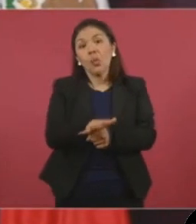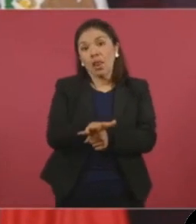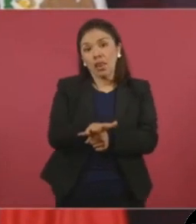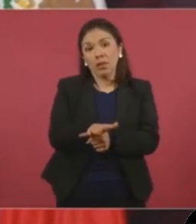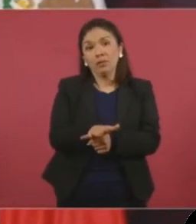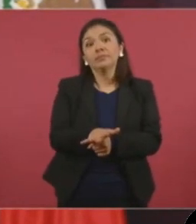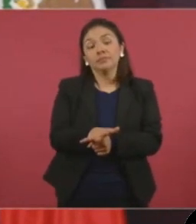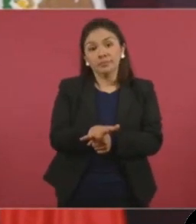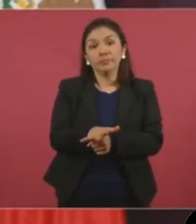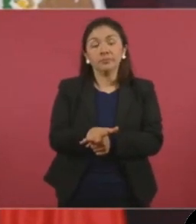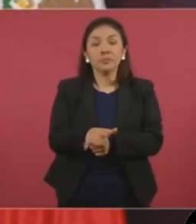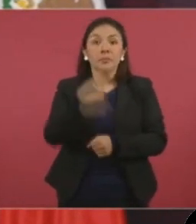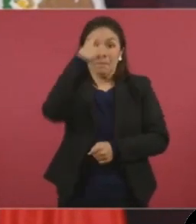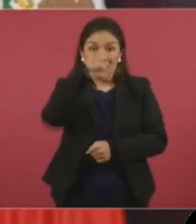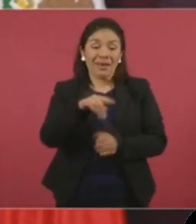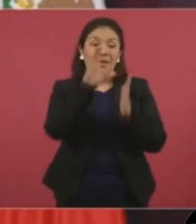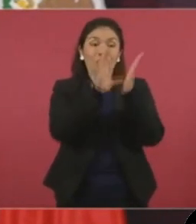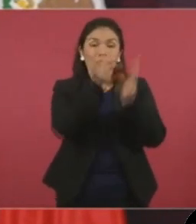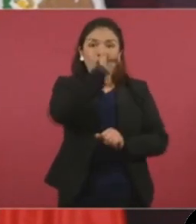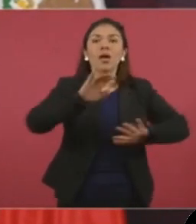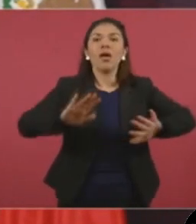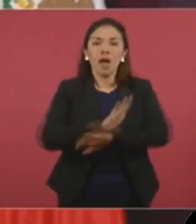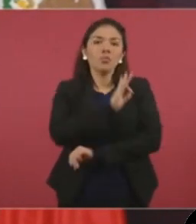para que se pueda reformar la Constitución.